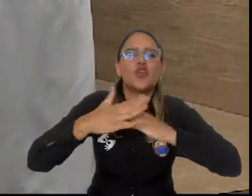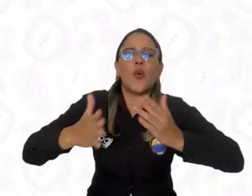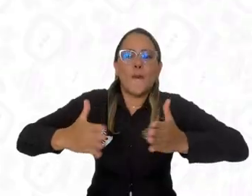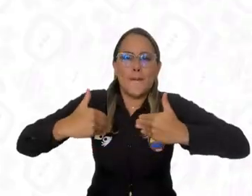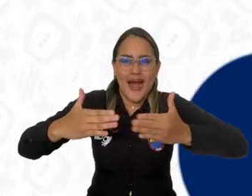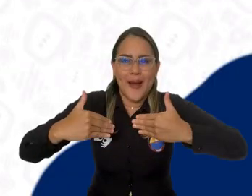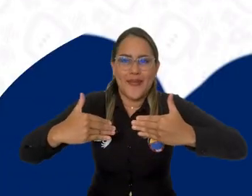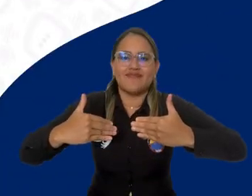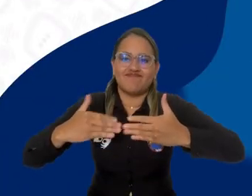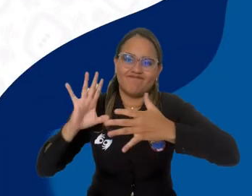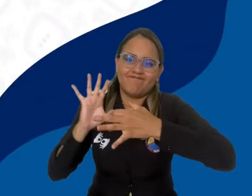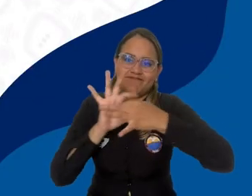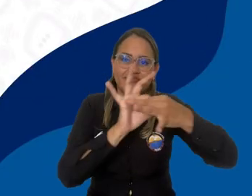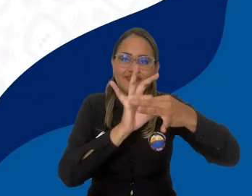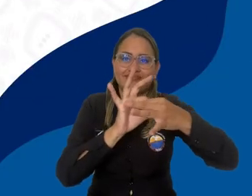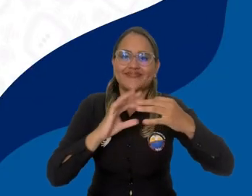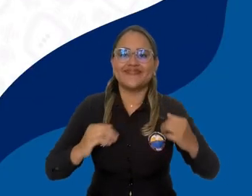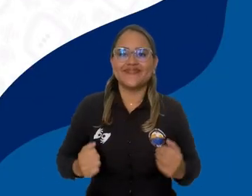UMIP.